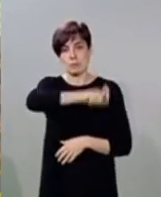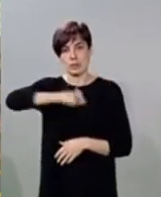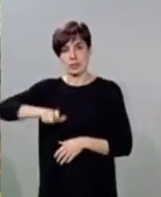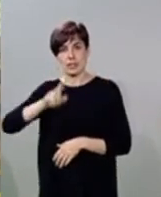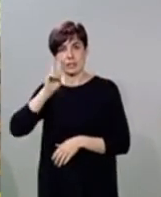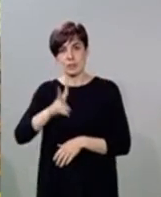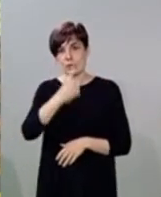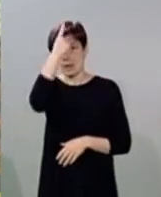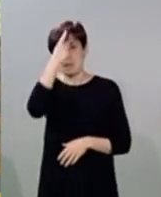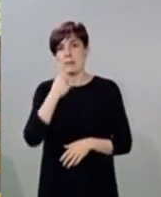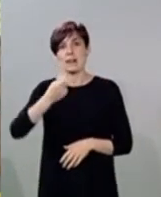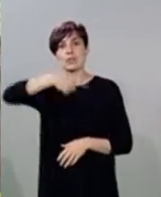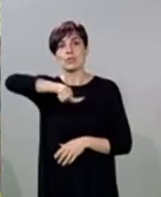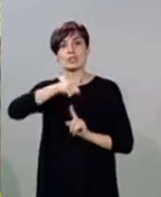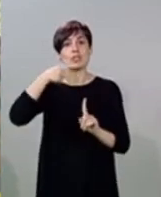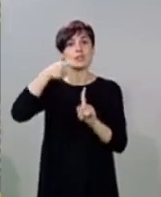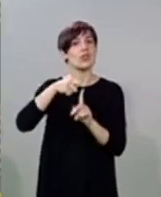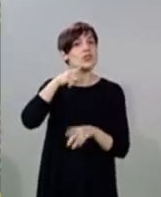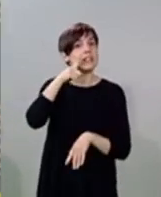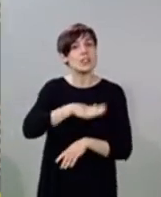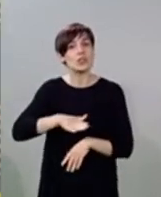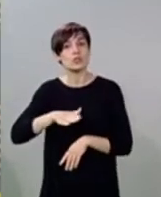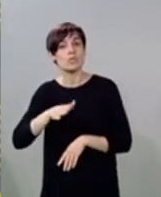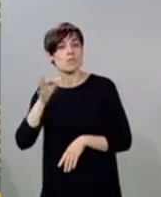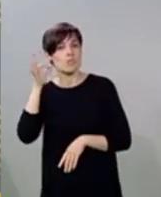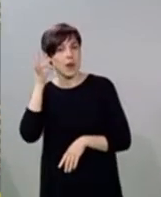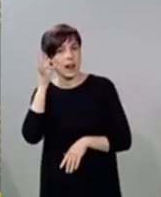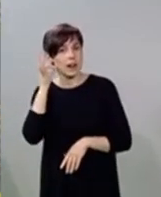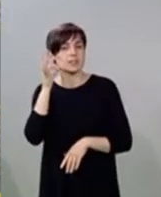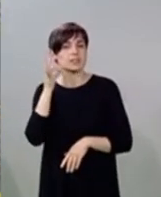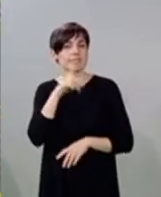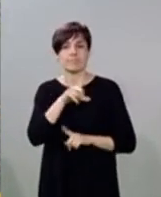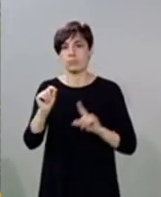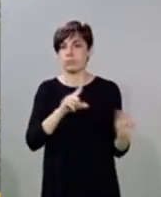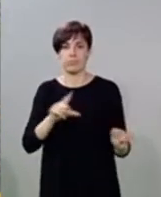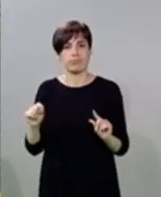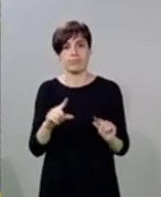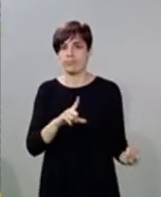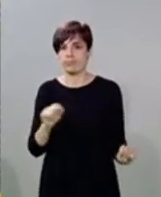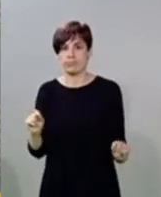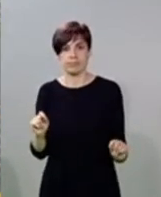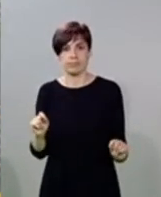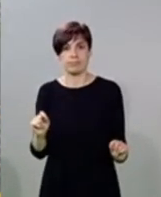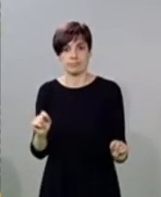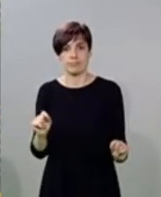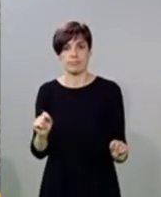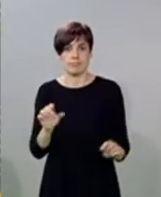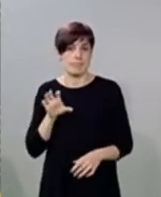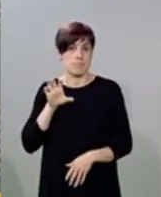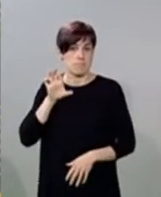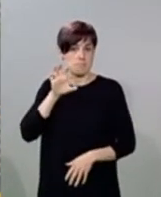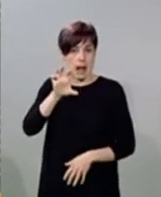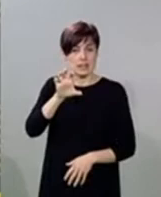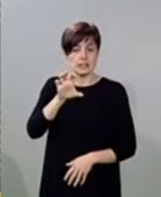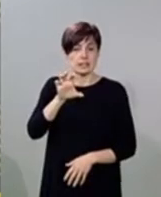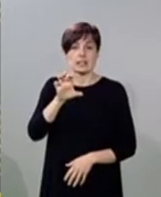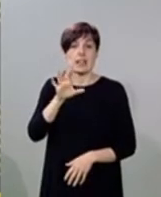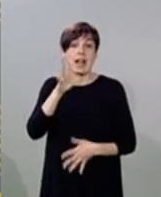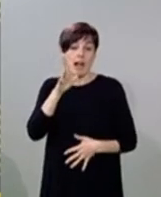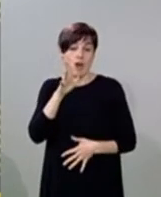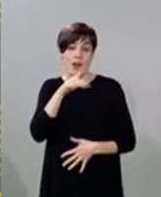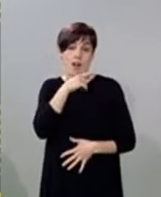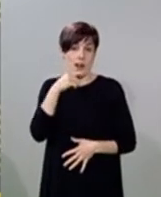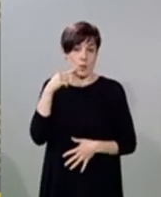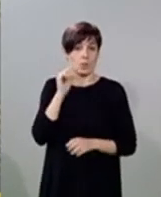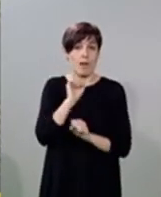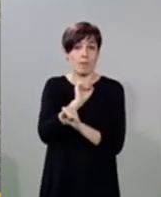vuestras. Son sobre todo niños y mujeres. Entendemos que son los que siguen saliendo del país ahora mismo bombardeado por